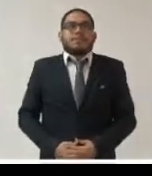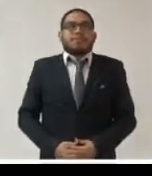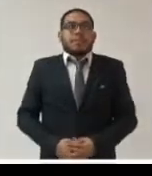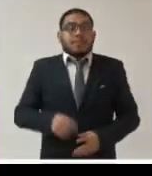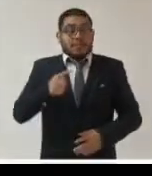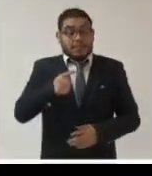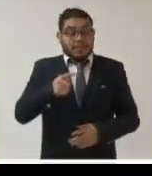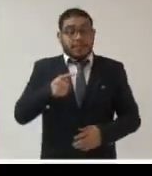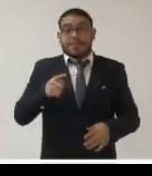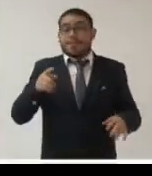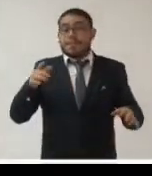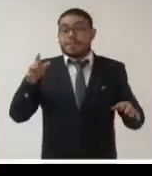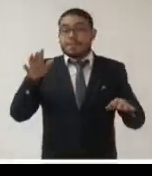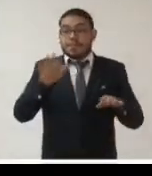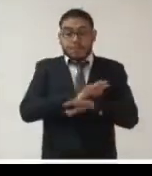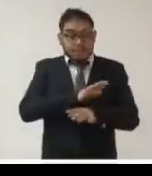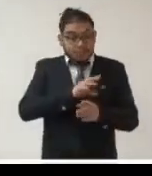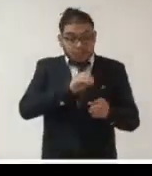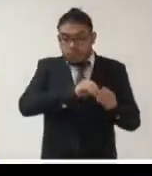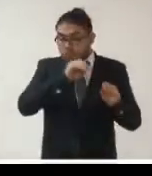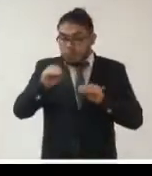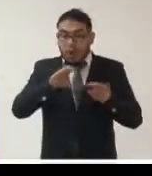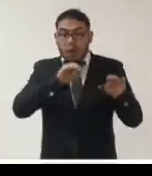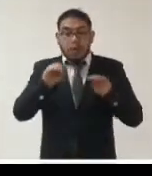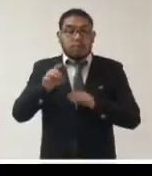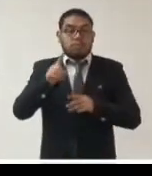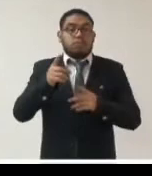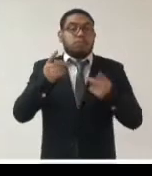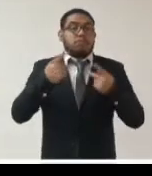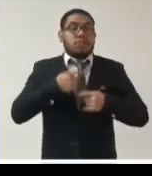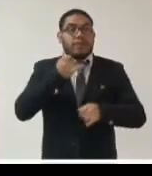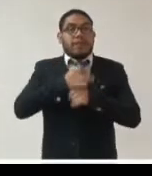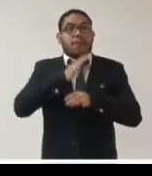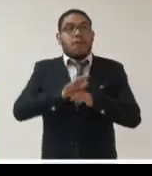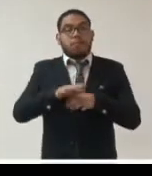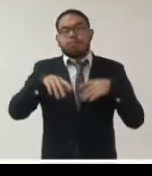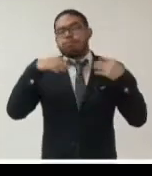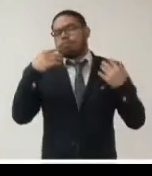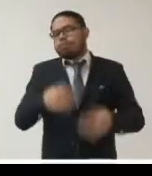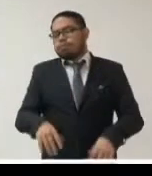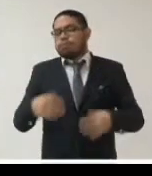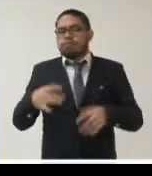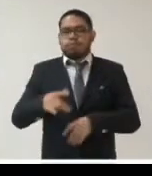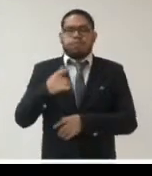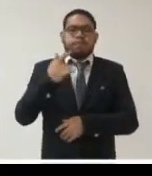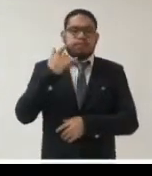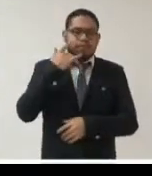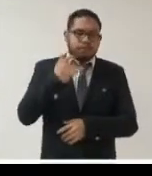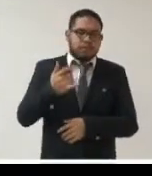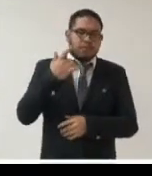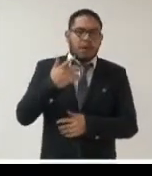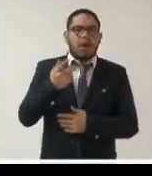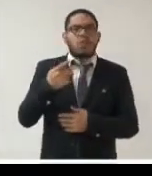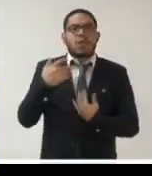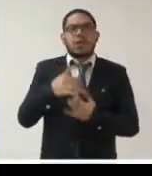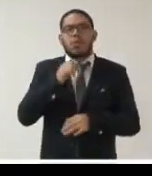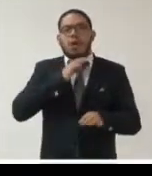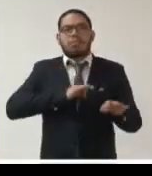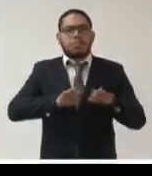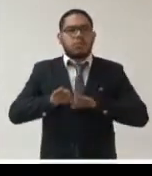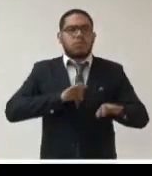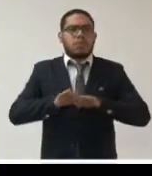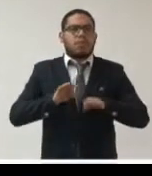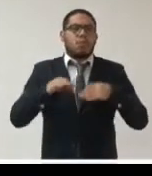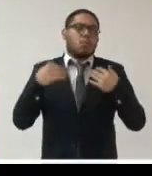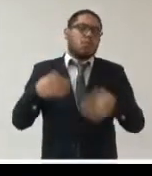muchos datos personales y allí hemos tenido una labor intensa asistiendo al poder ejecutivo